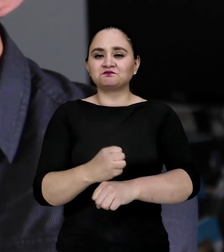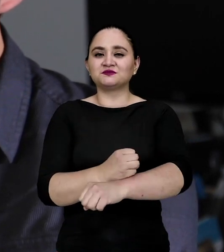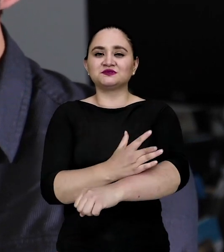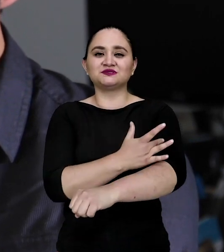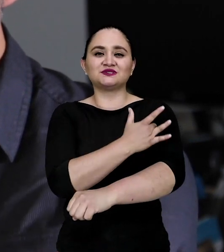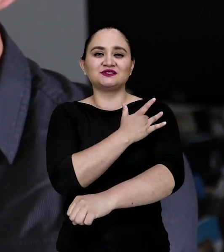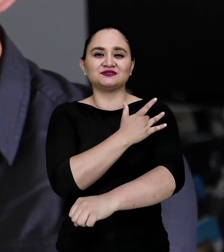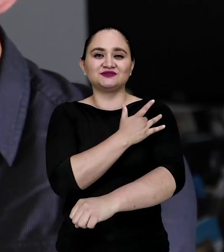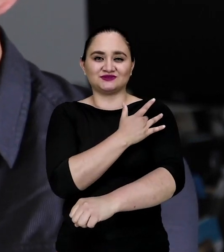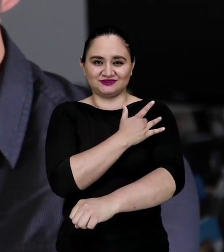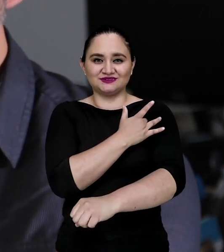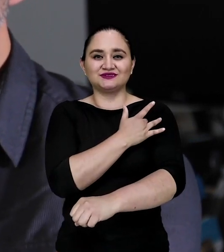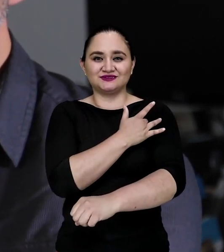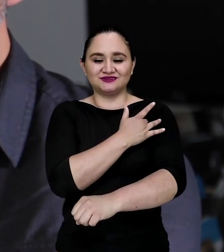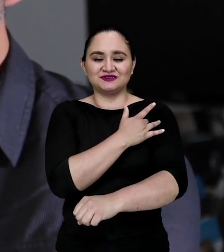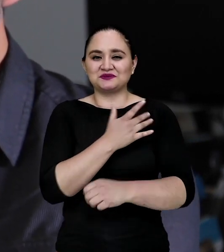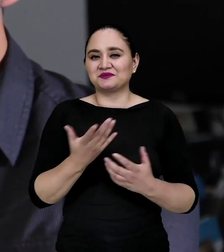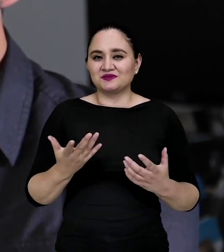sensibilidad